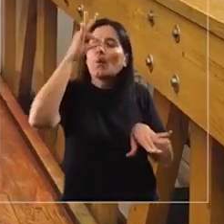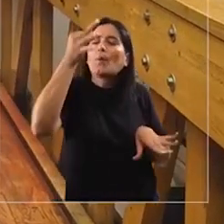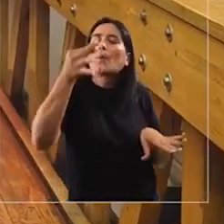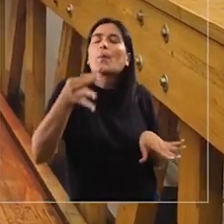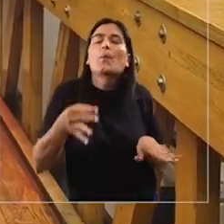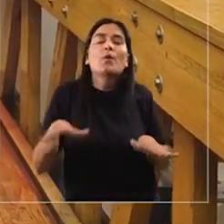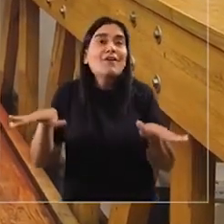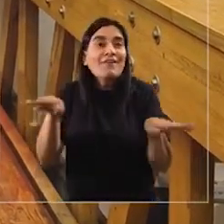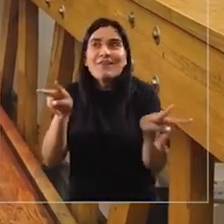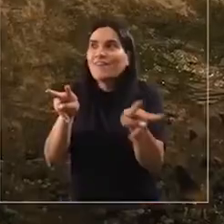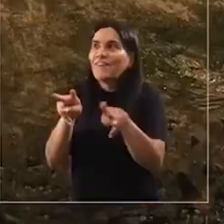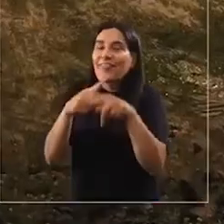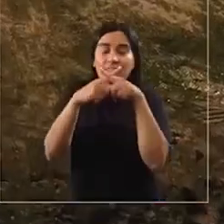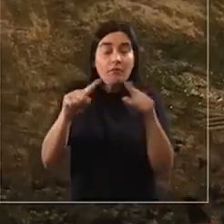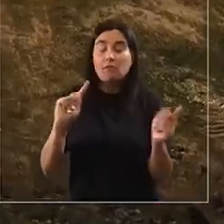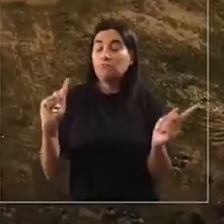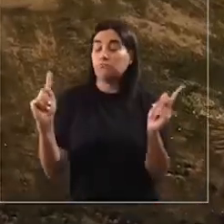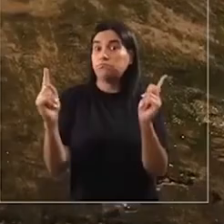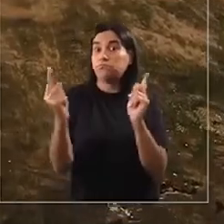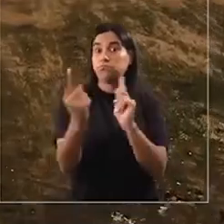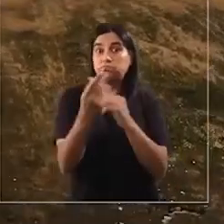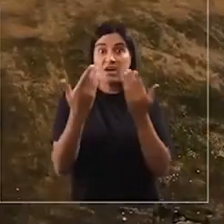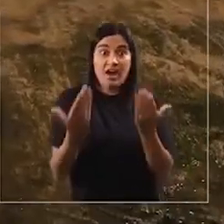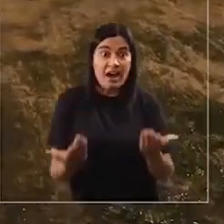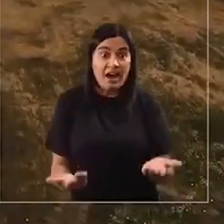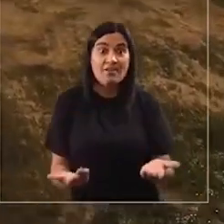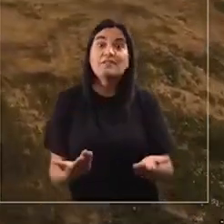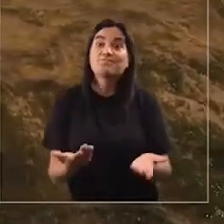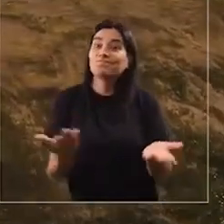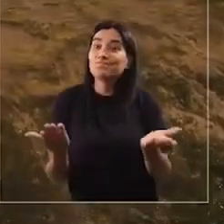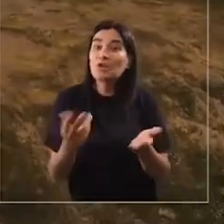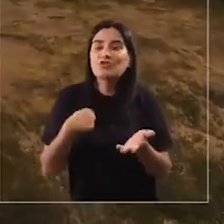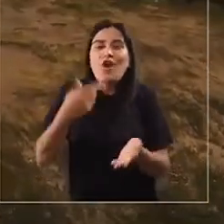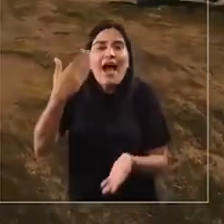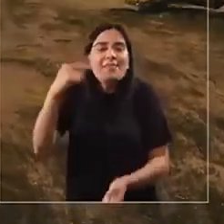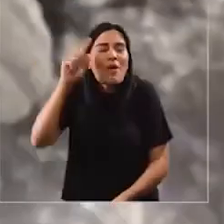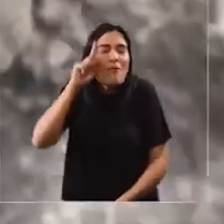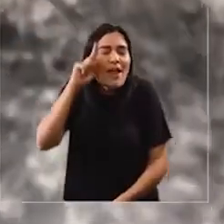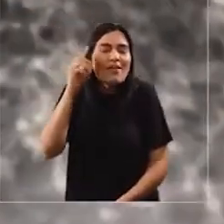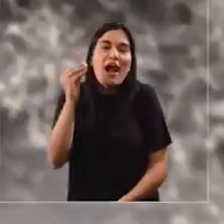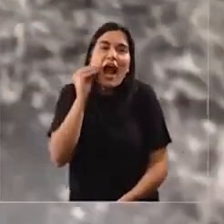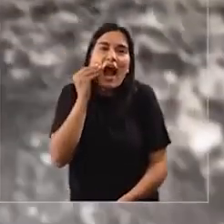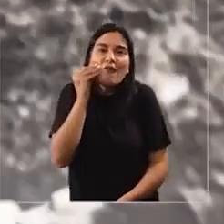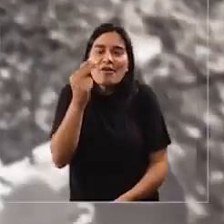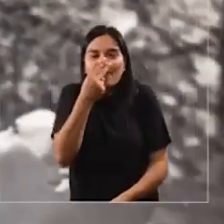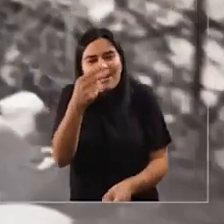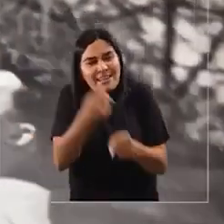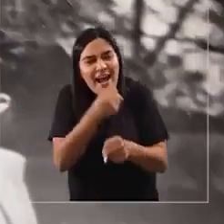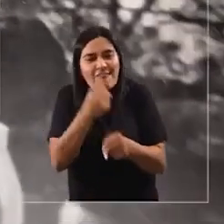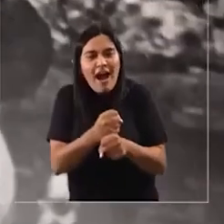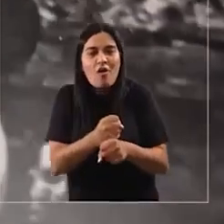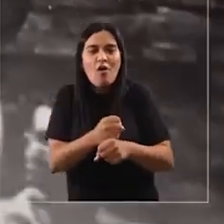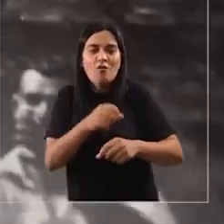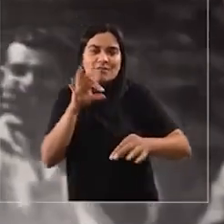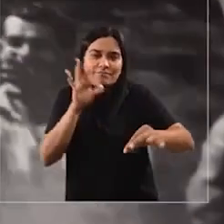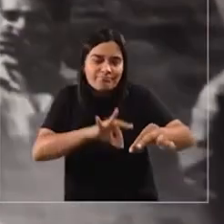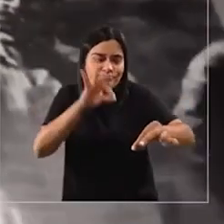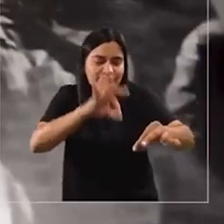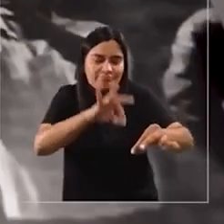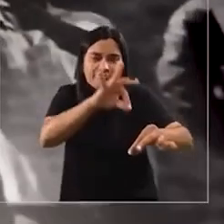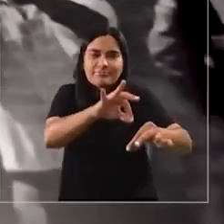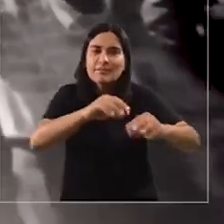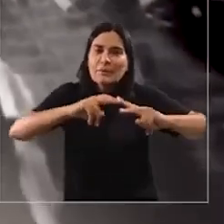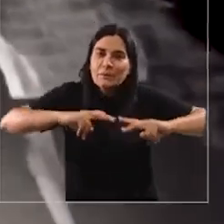paisaje totalmente distinto a lo que uno puede encontrar hoy día. Y en especial porque yo veía a mi abuelo trabajando, sembrando. Entonces, por ejemplo, ese